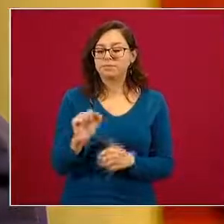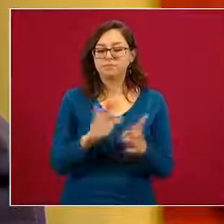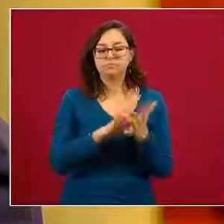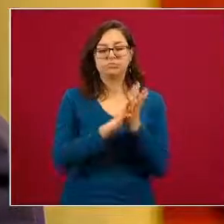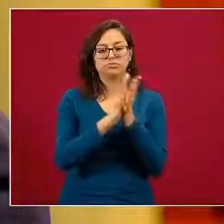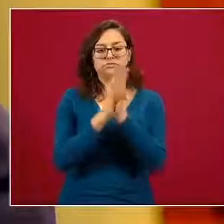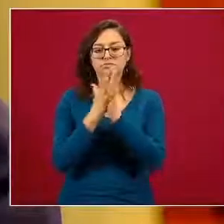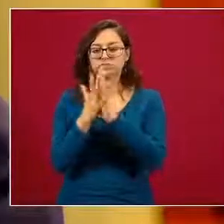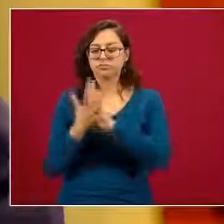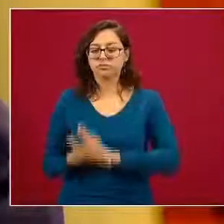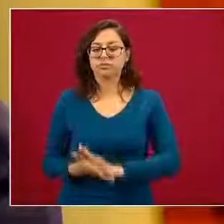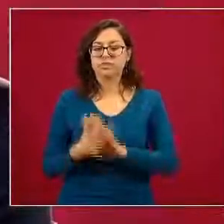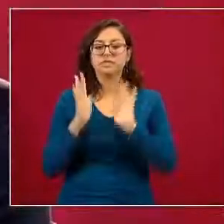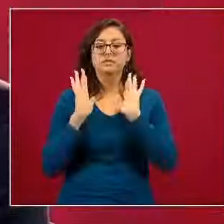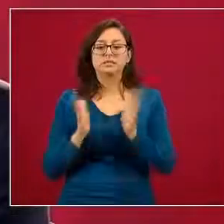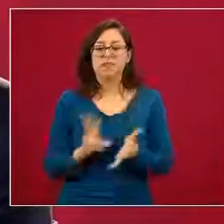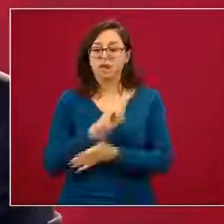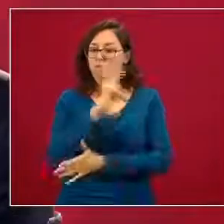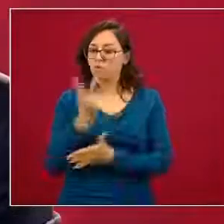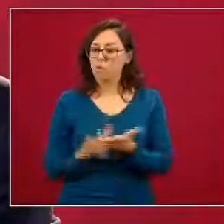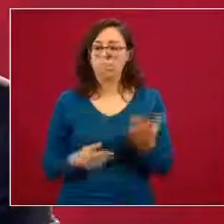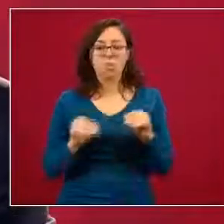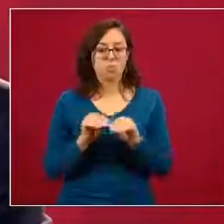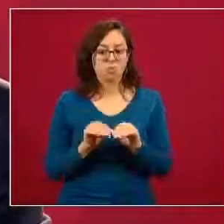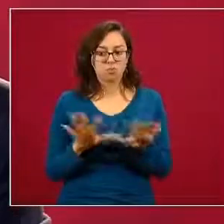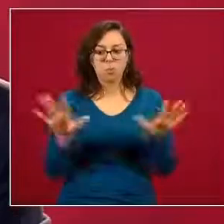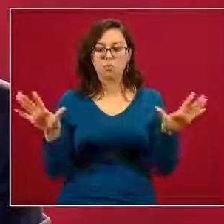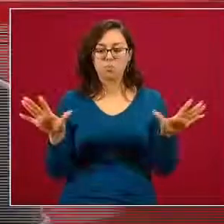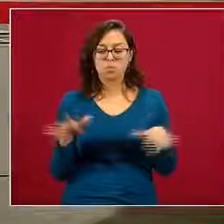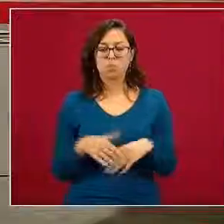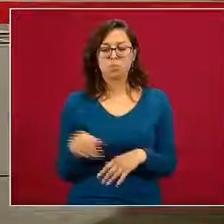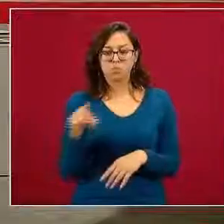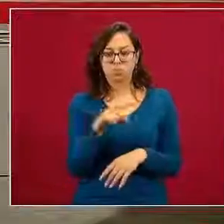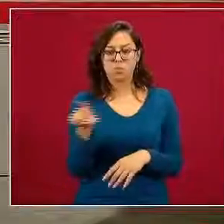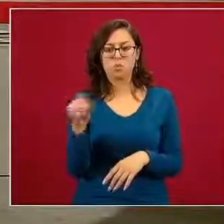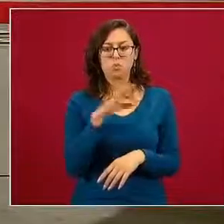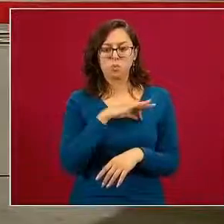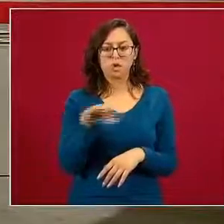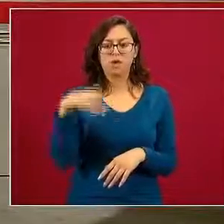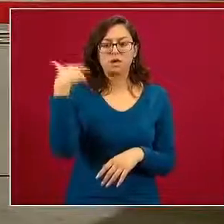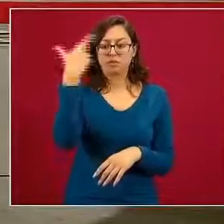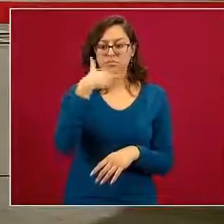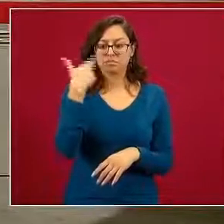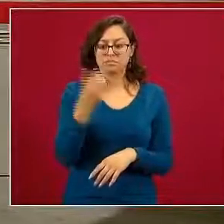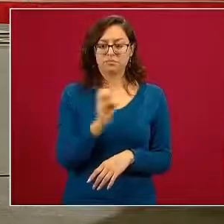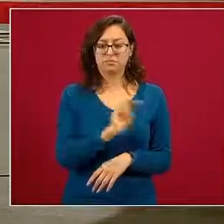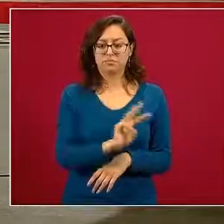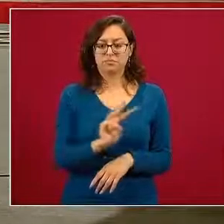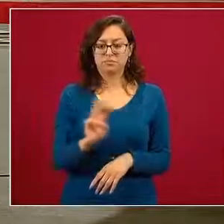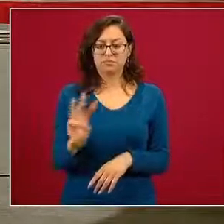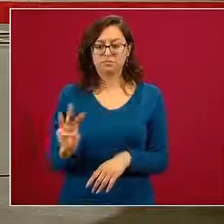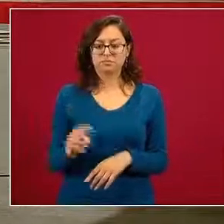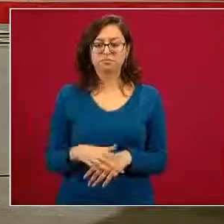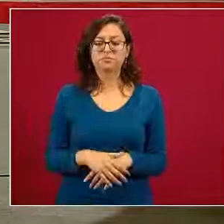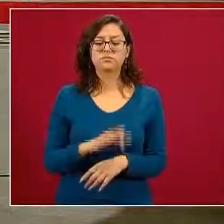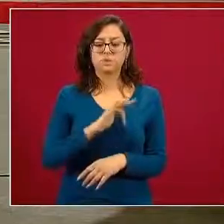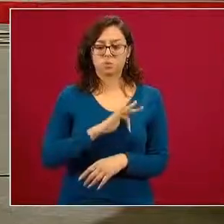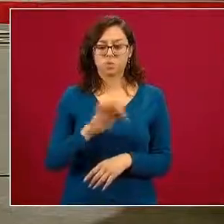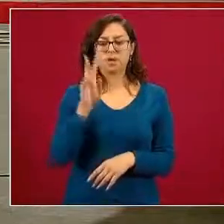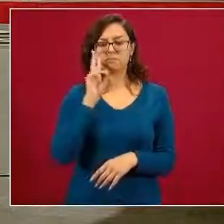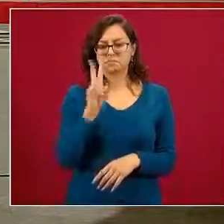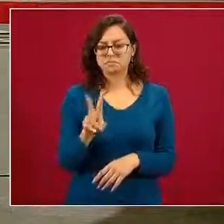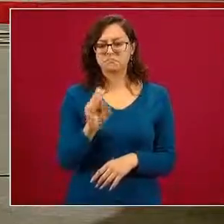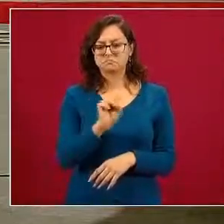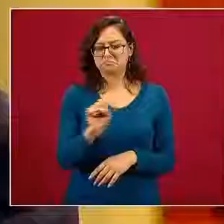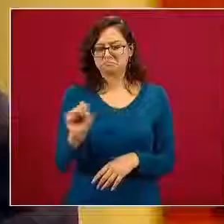de salud este programa ya fue publicado por cierto lo pueden revisar está en la página de la portal web de la